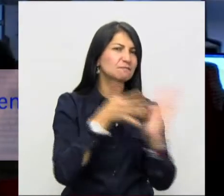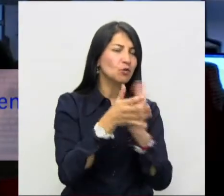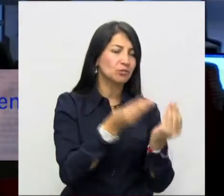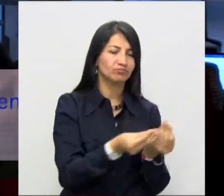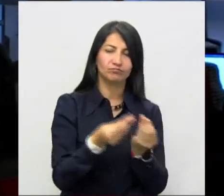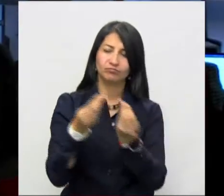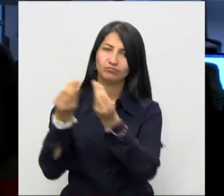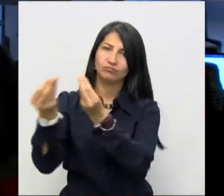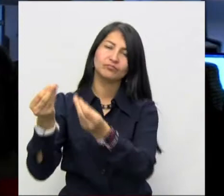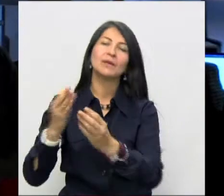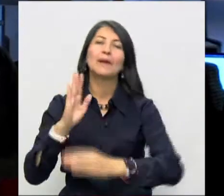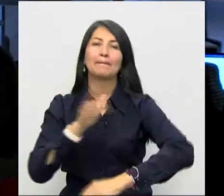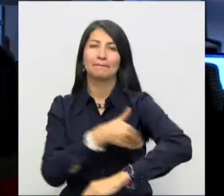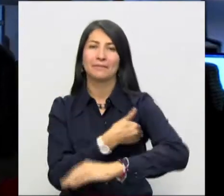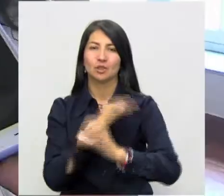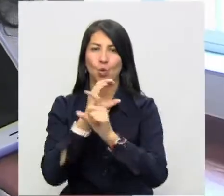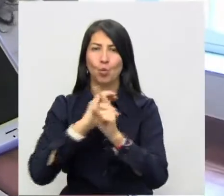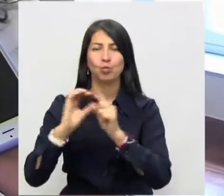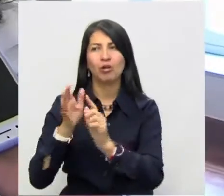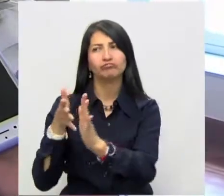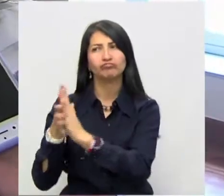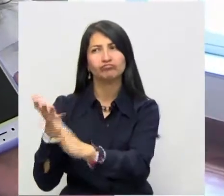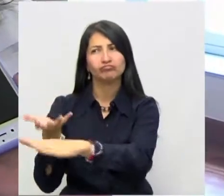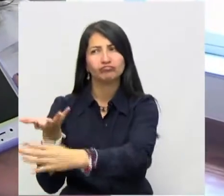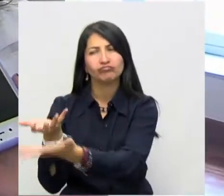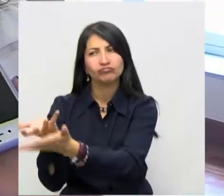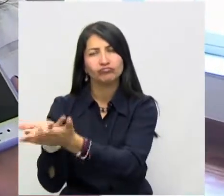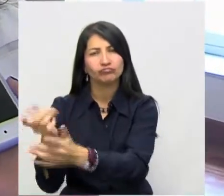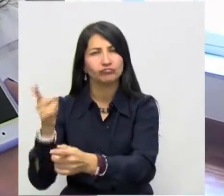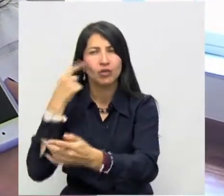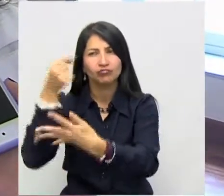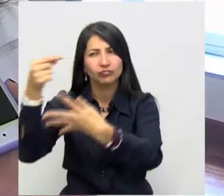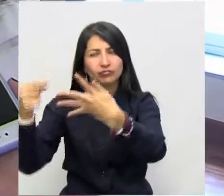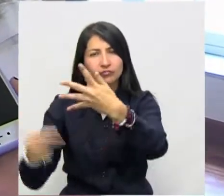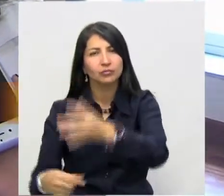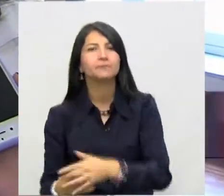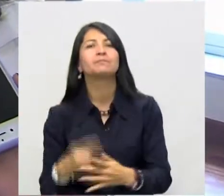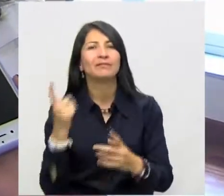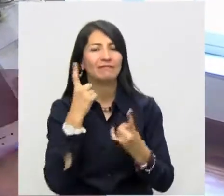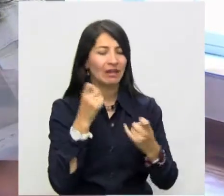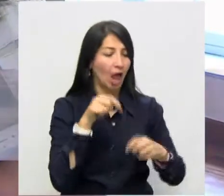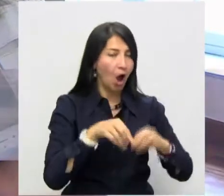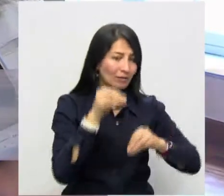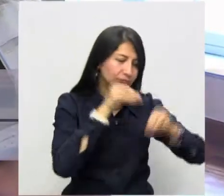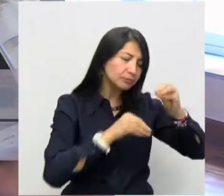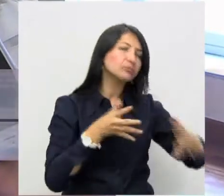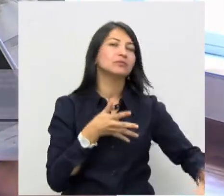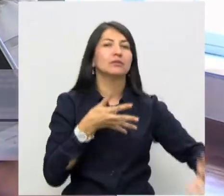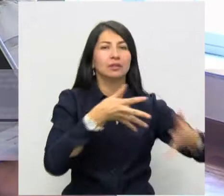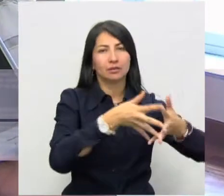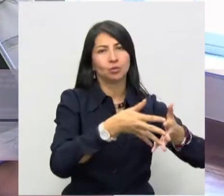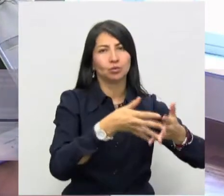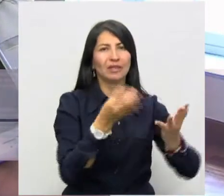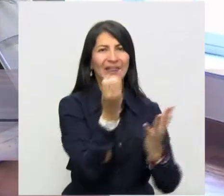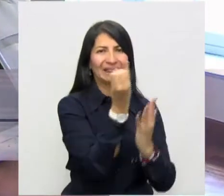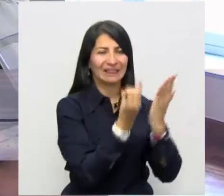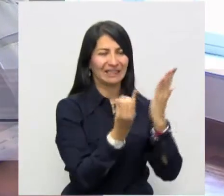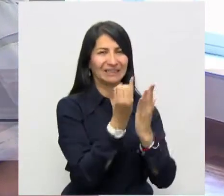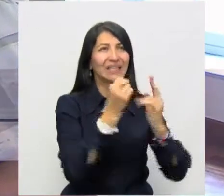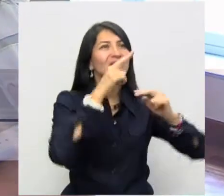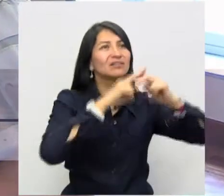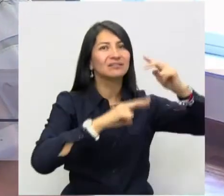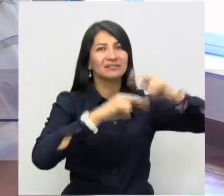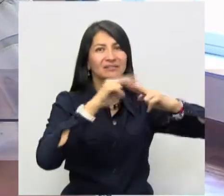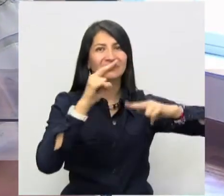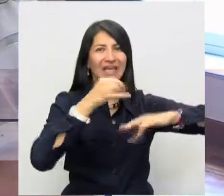recomendaciones al Ministerio de Cultura. Actualmente no se encuentran aprobados los ajustes a los diseños estructurales